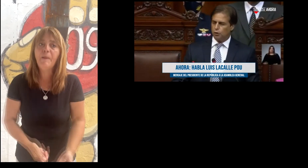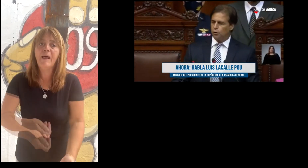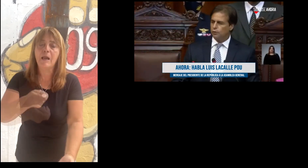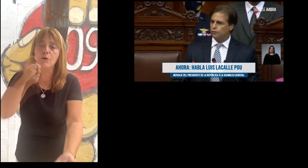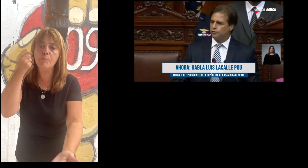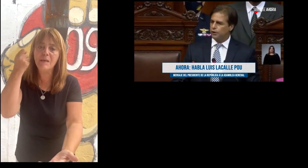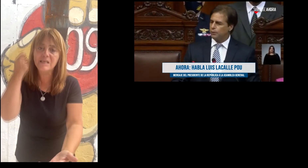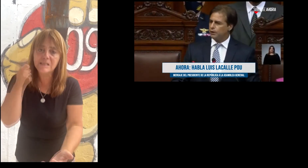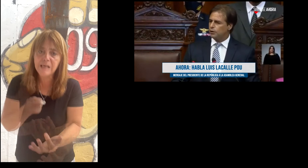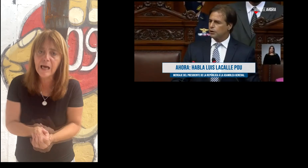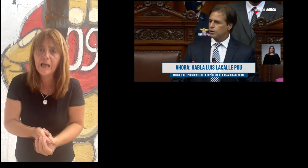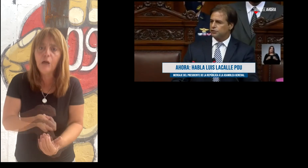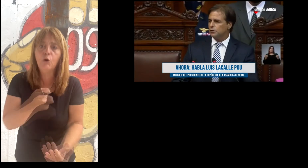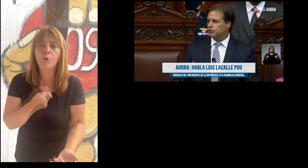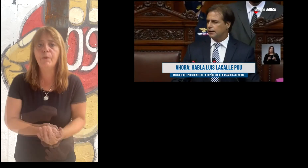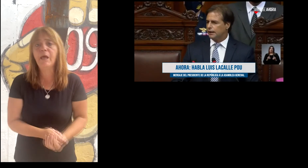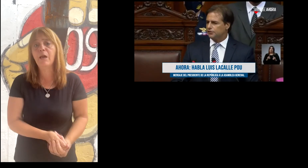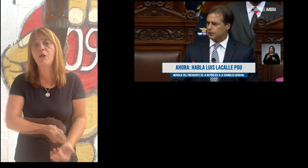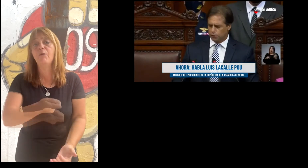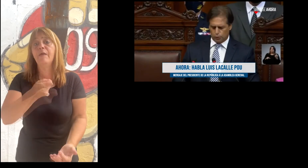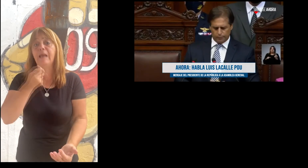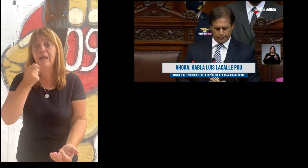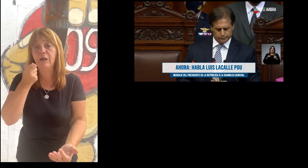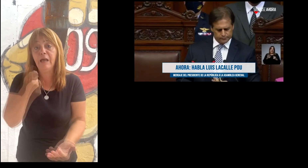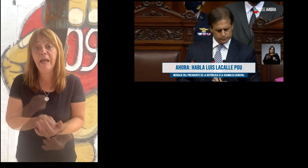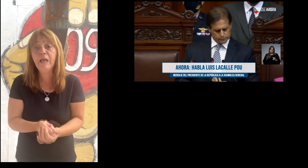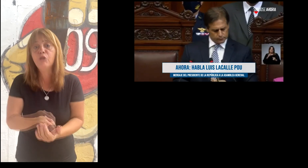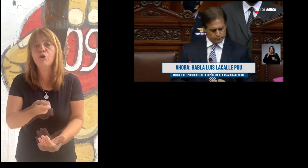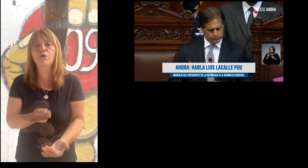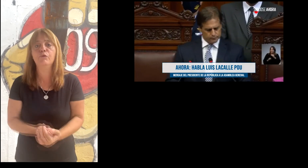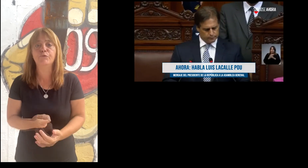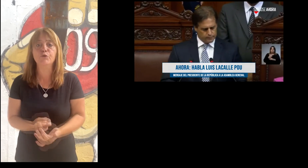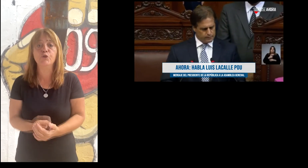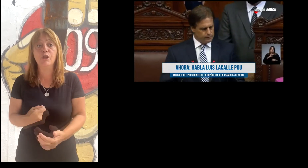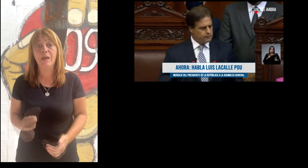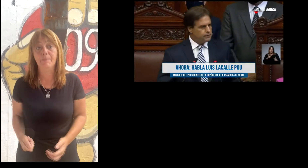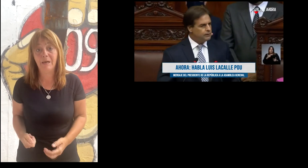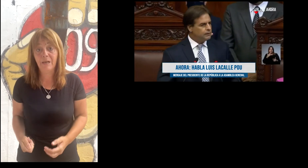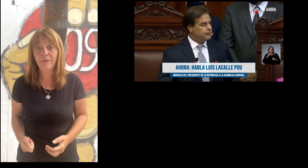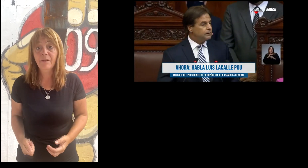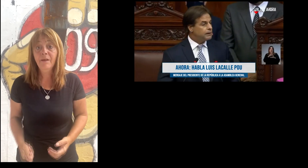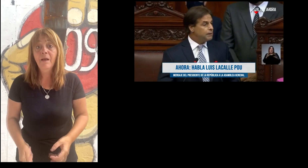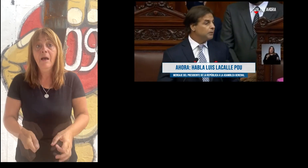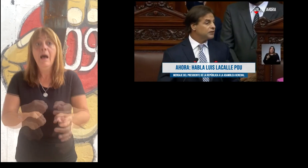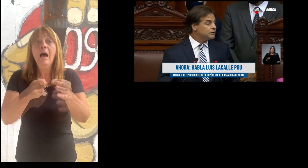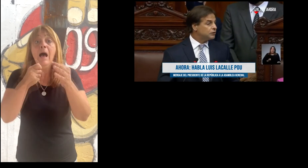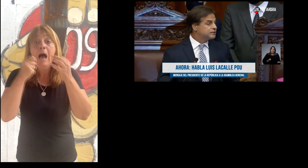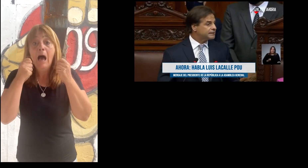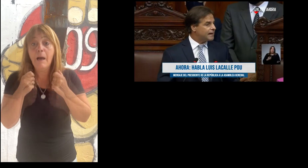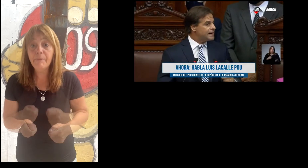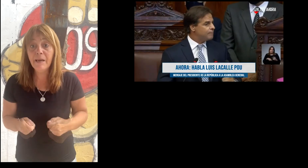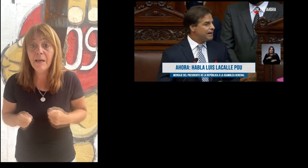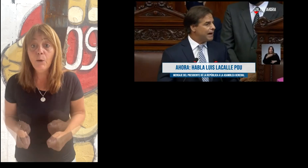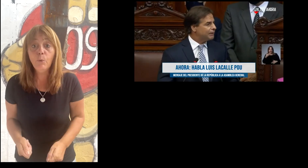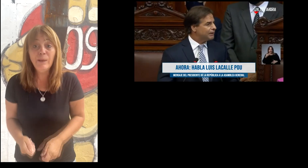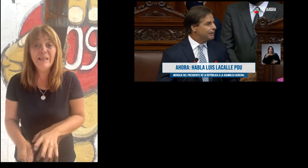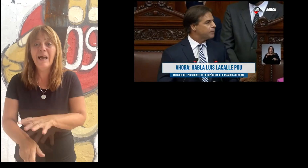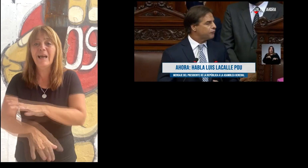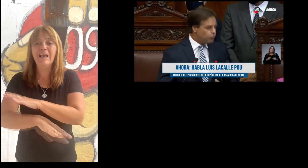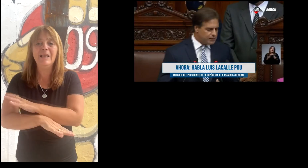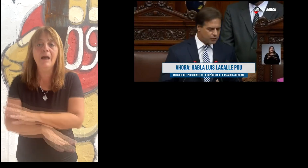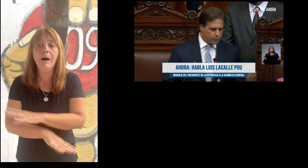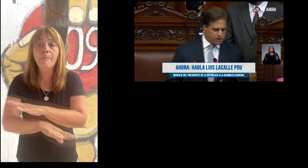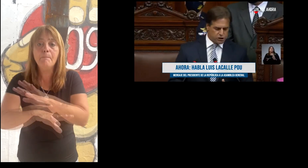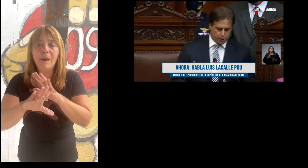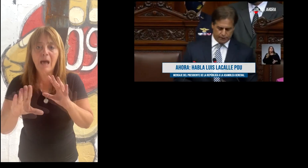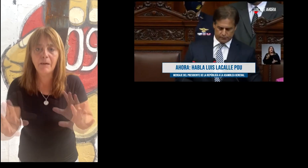evaluando todo esto. Esto no puede quedar así. No puede quedar así porque si queda así somos cómplices de cosas que